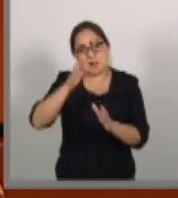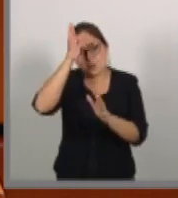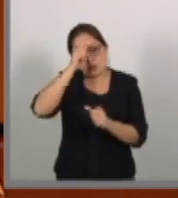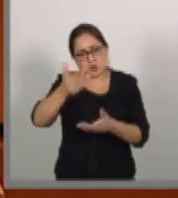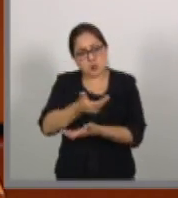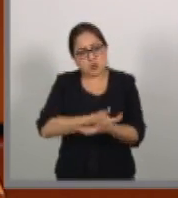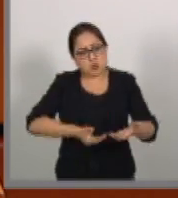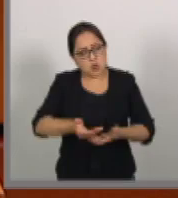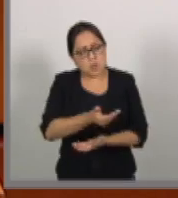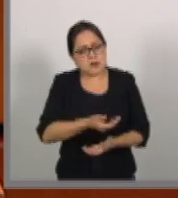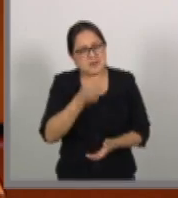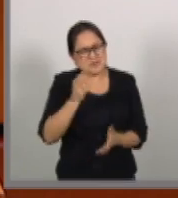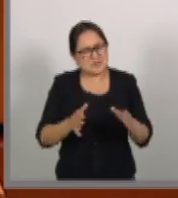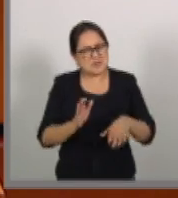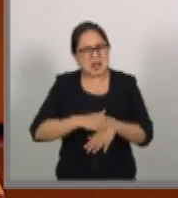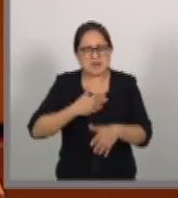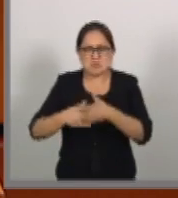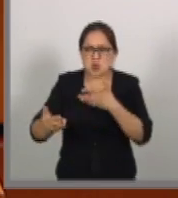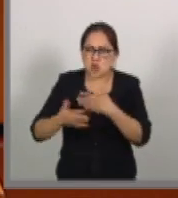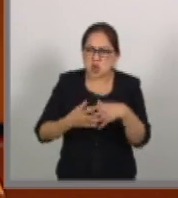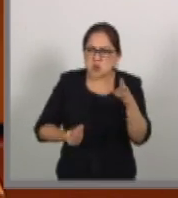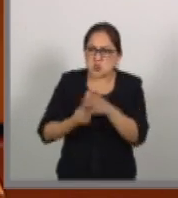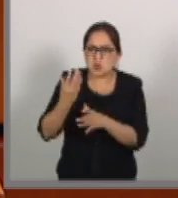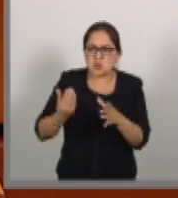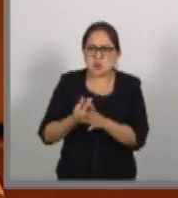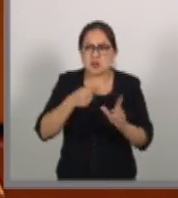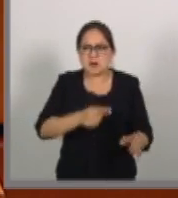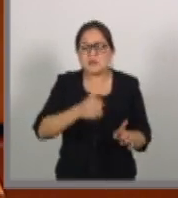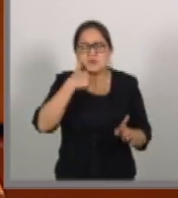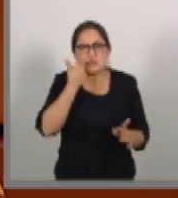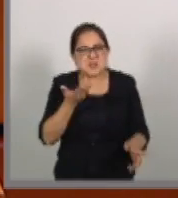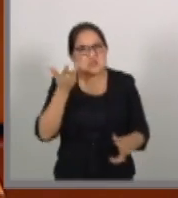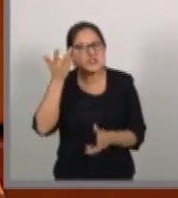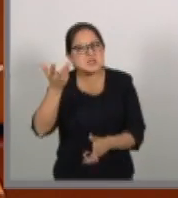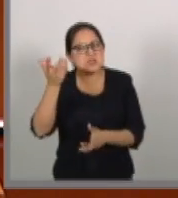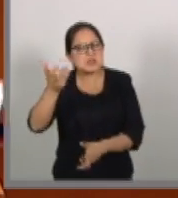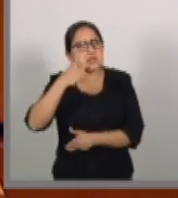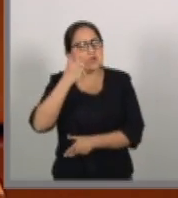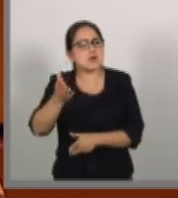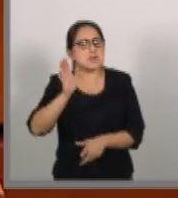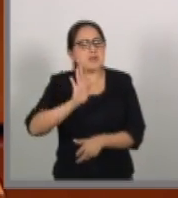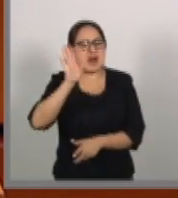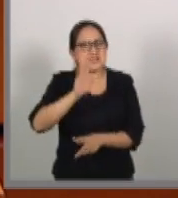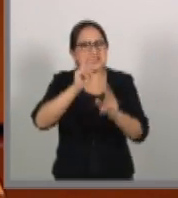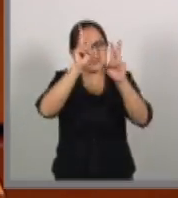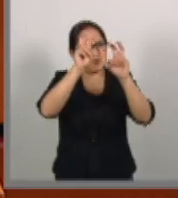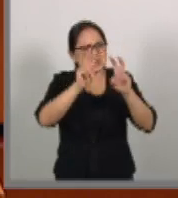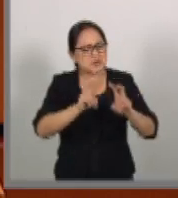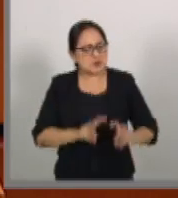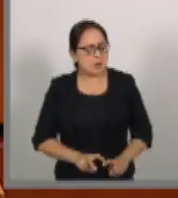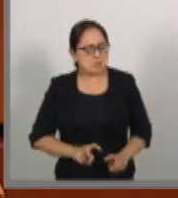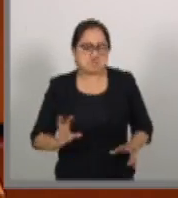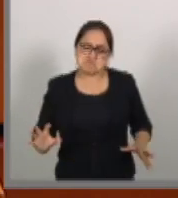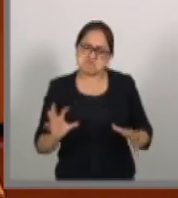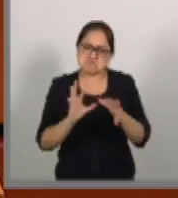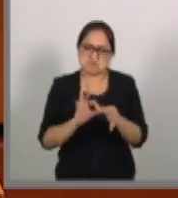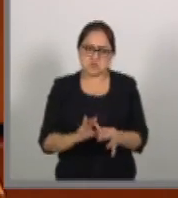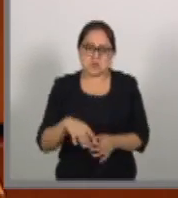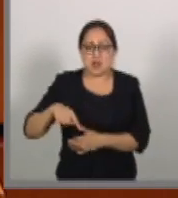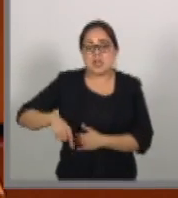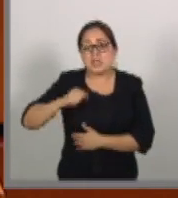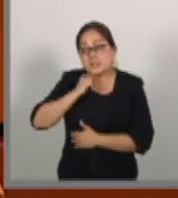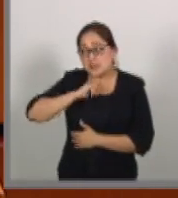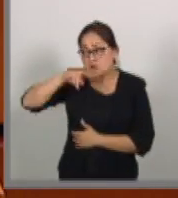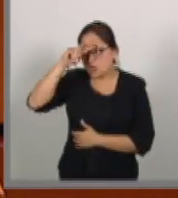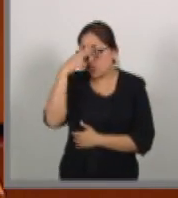más novedoso por su nivel de ambición y por su amplitud de temas. Para el Senado de la